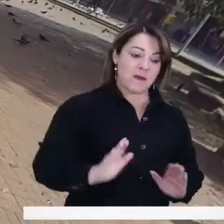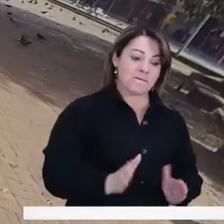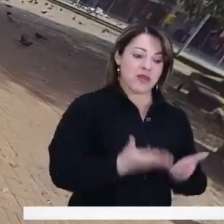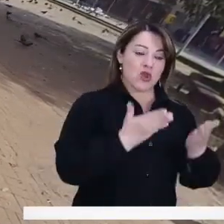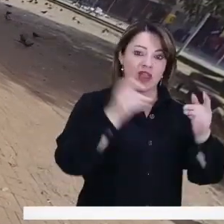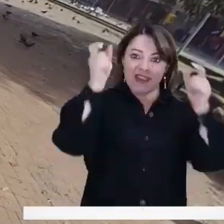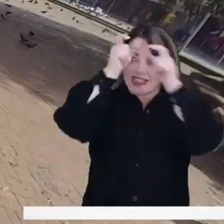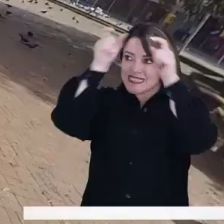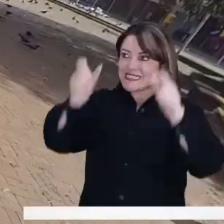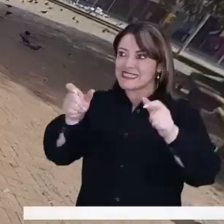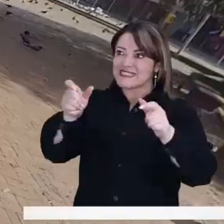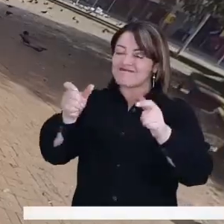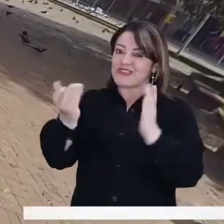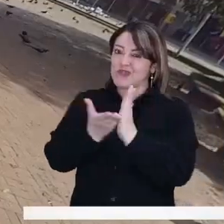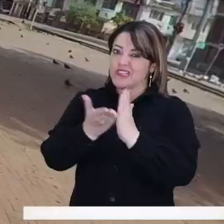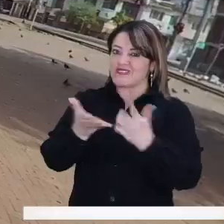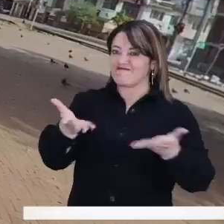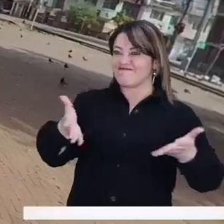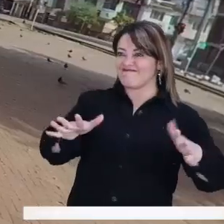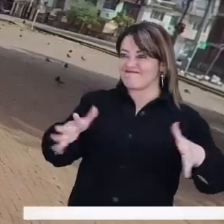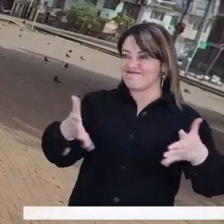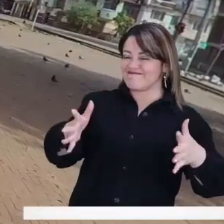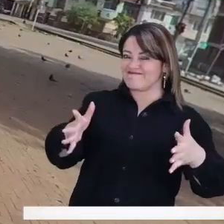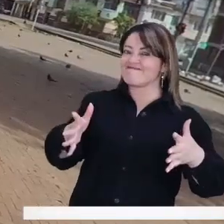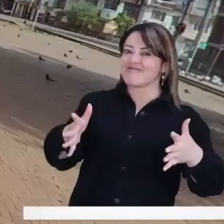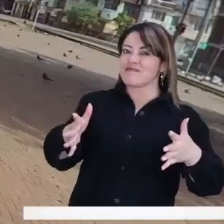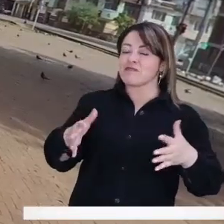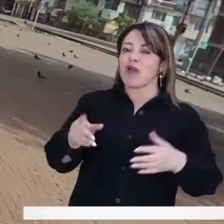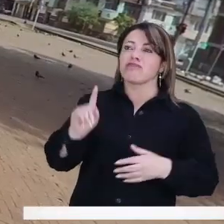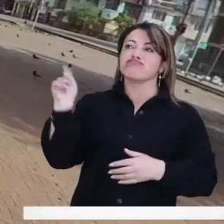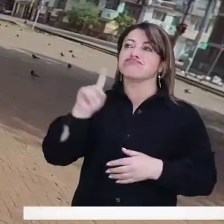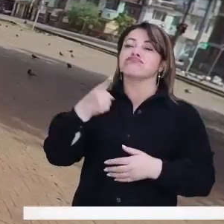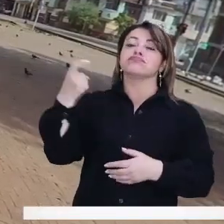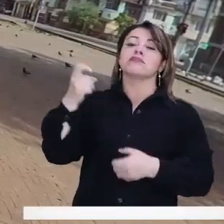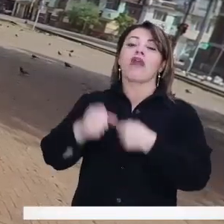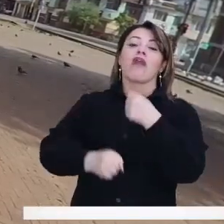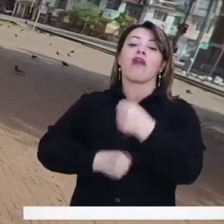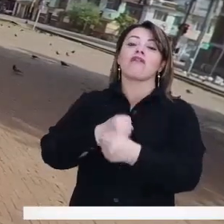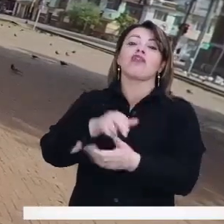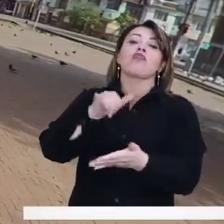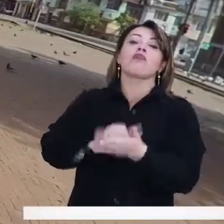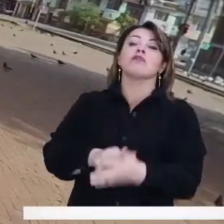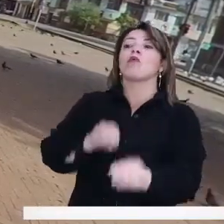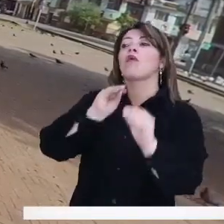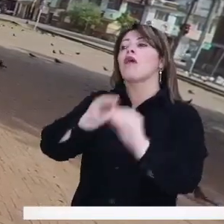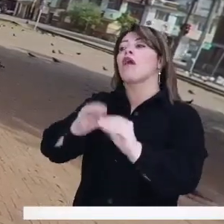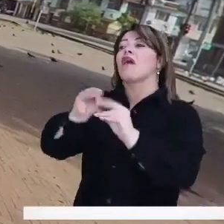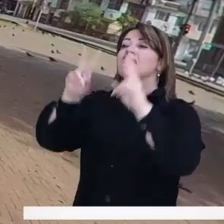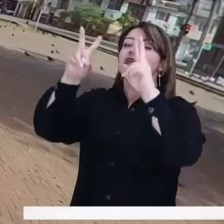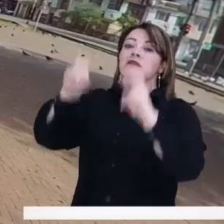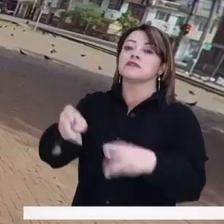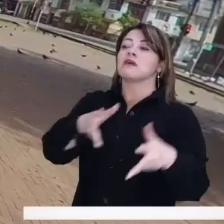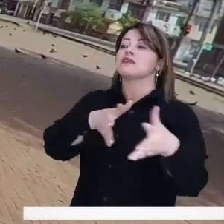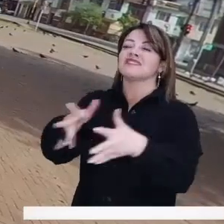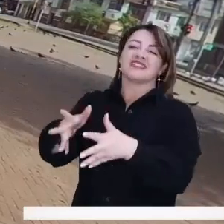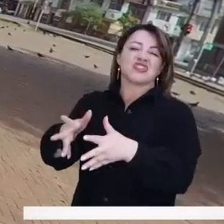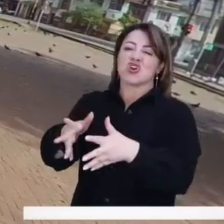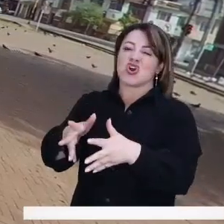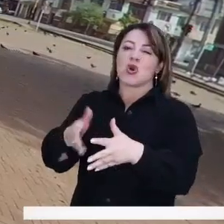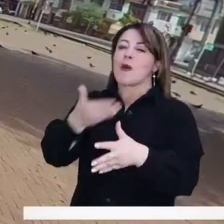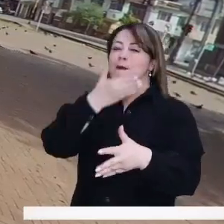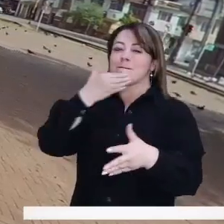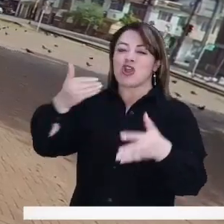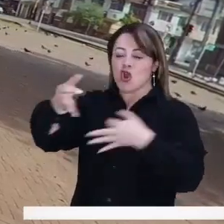mejorar y si es del gobierno, pues es mediocre. Vamos en otros niveles y se sigue enseñando lo mismo de hace 100 años. Eso ya pasó. Hay que